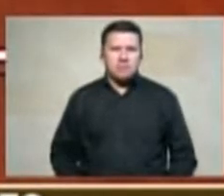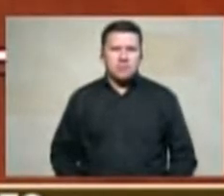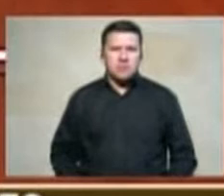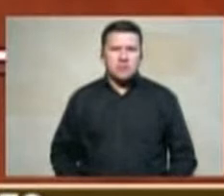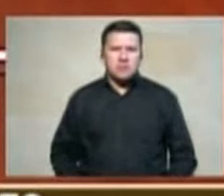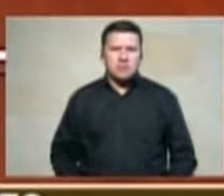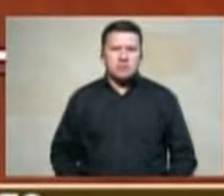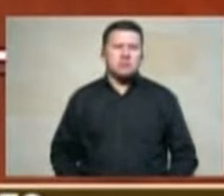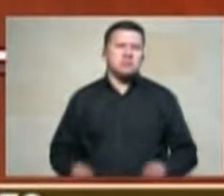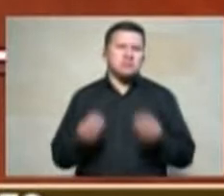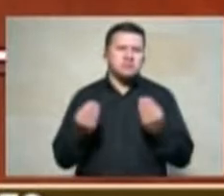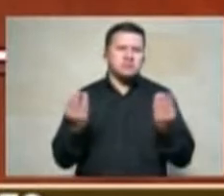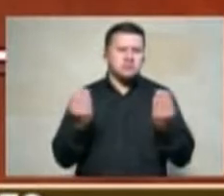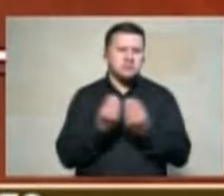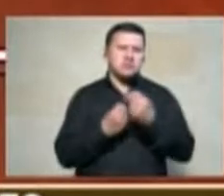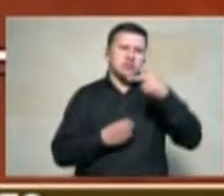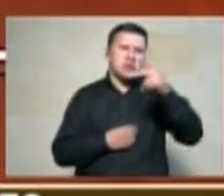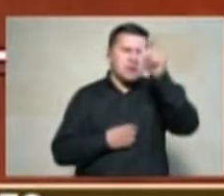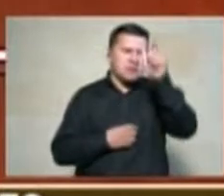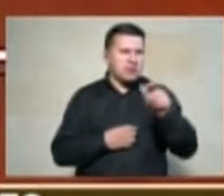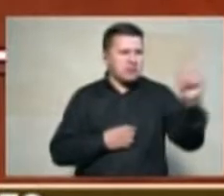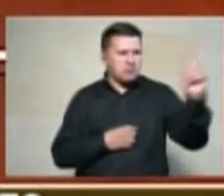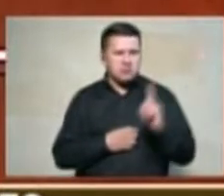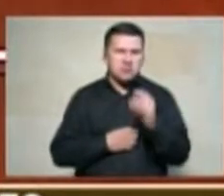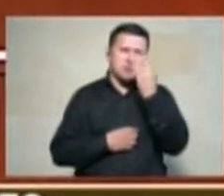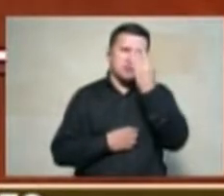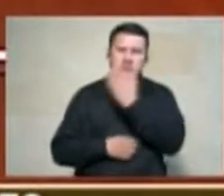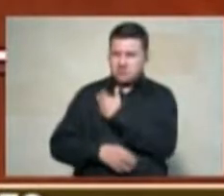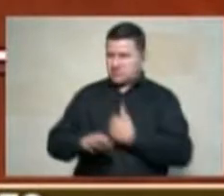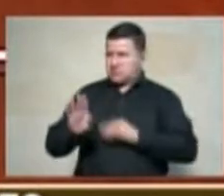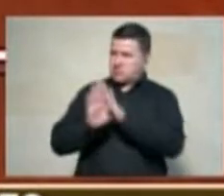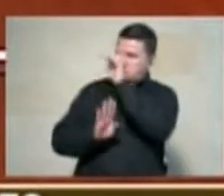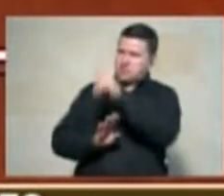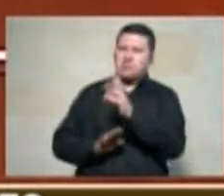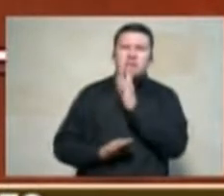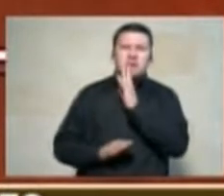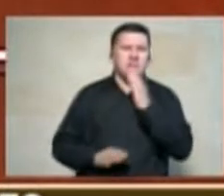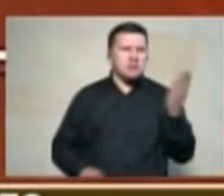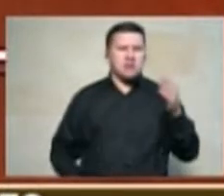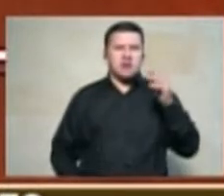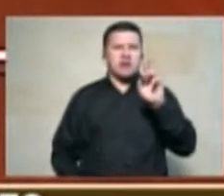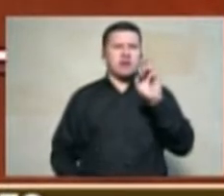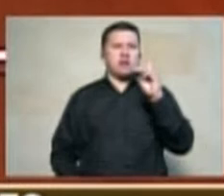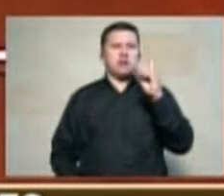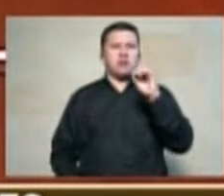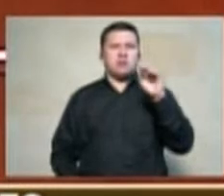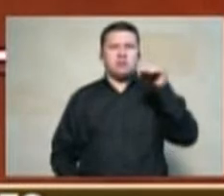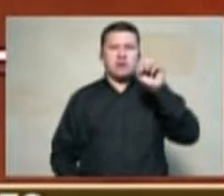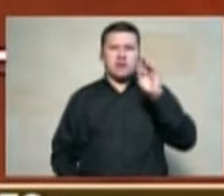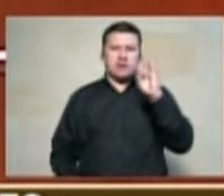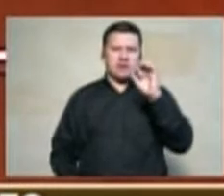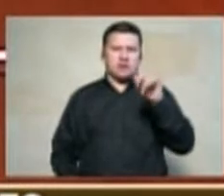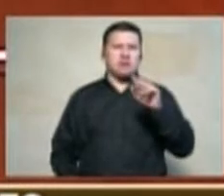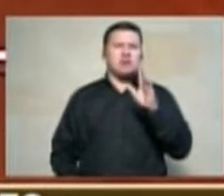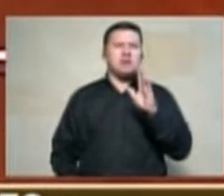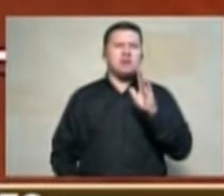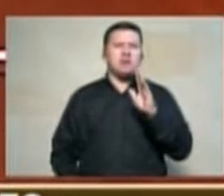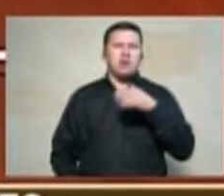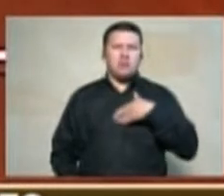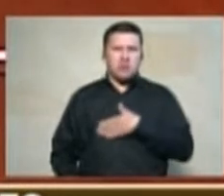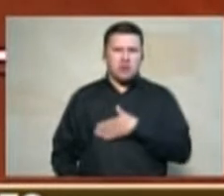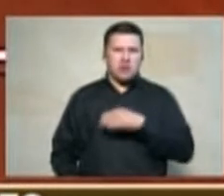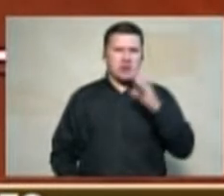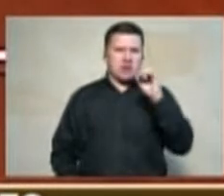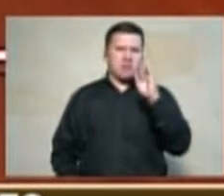para dos personas que vienen el señor Enua Redondo Martínez de Carmen de Bolívar